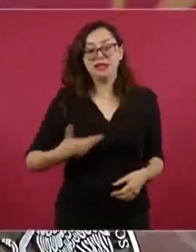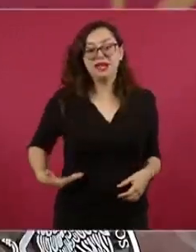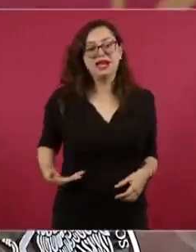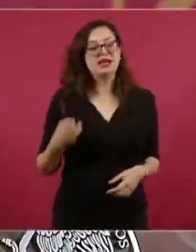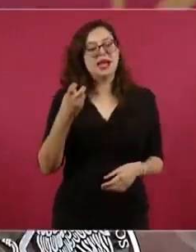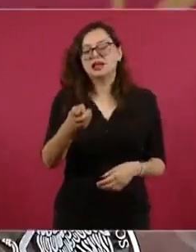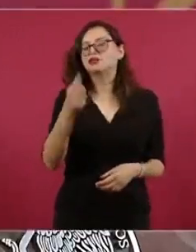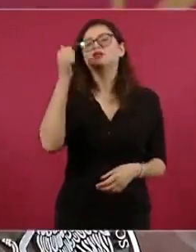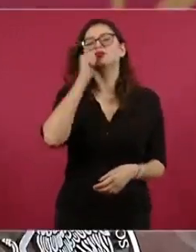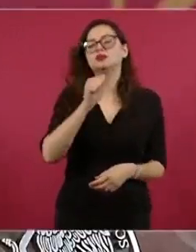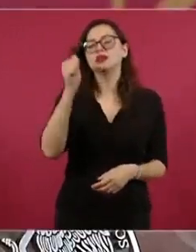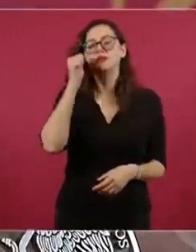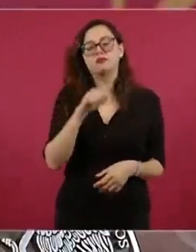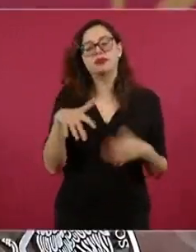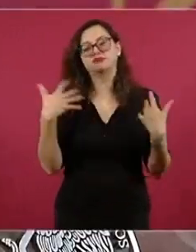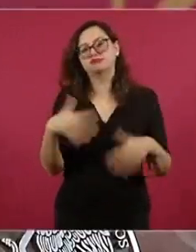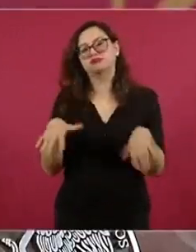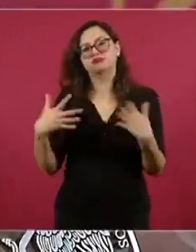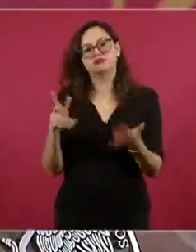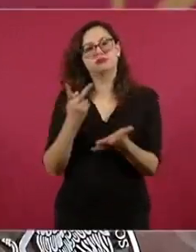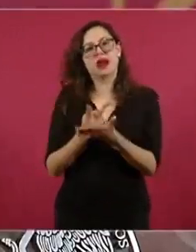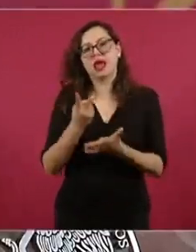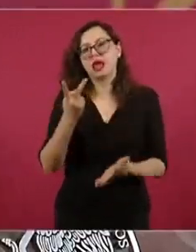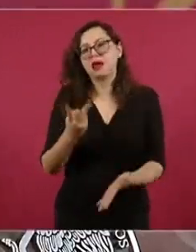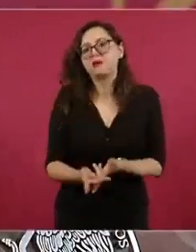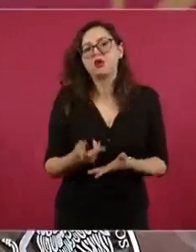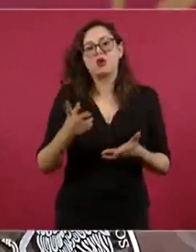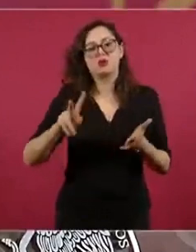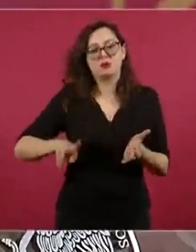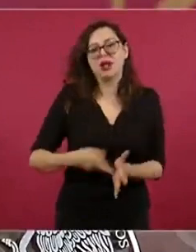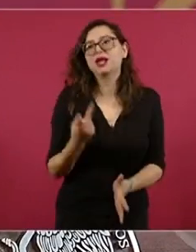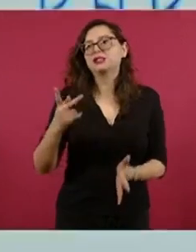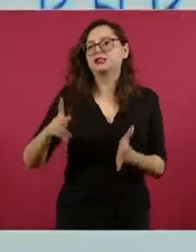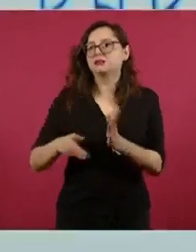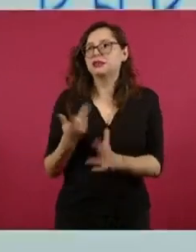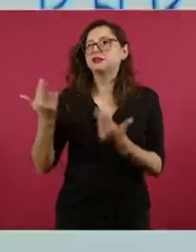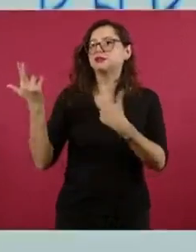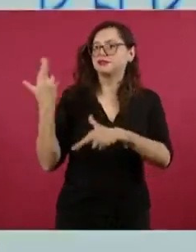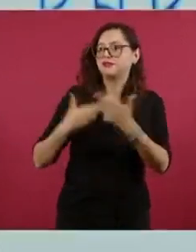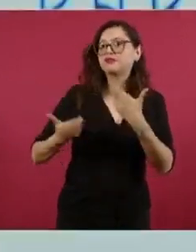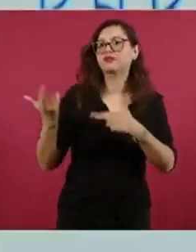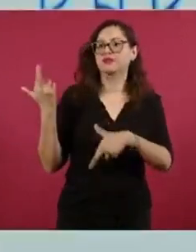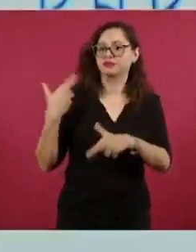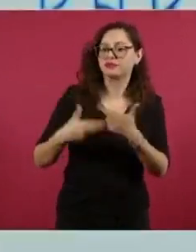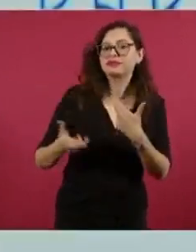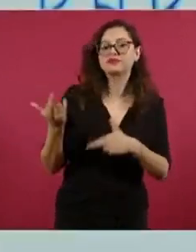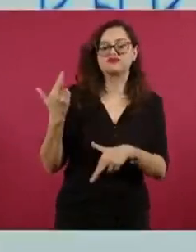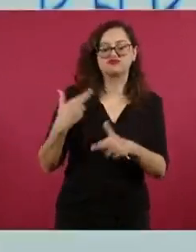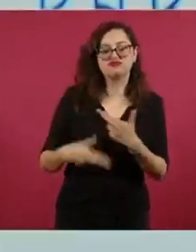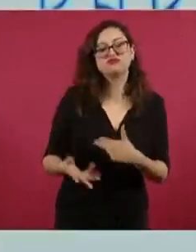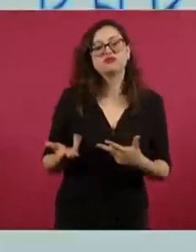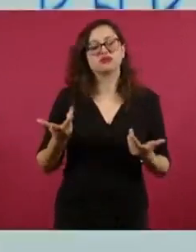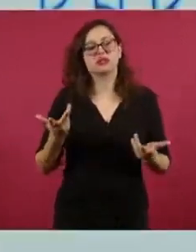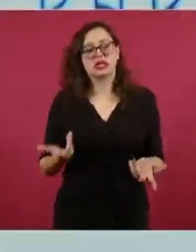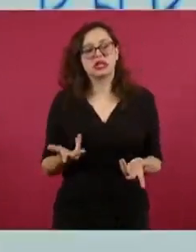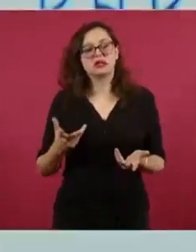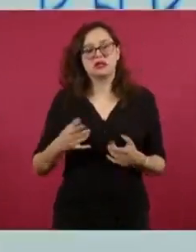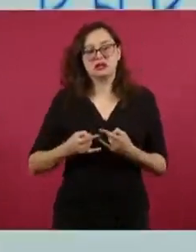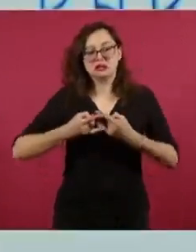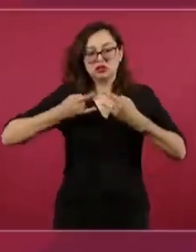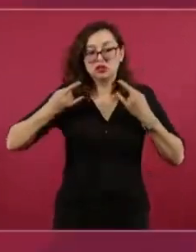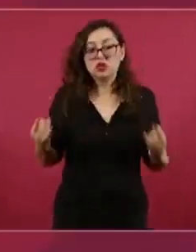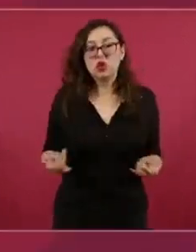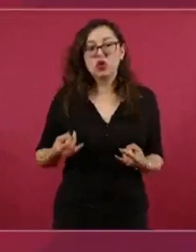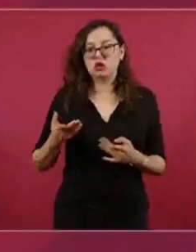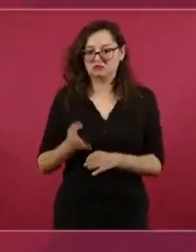pastel de todos estos años, de cada vez que regresamos con buenos resultados. Resultados que logramos hacer históricos,